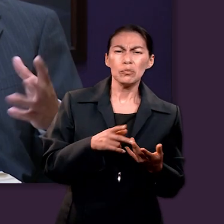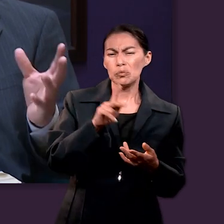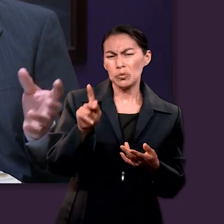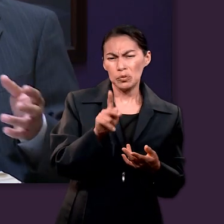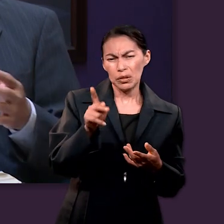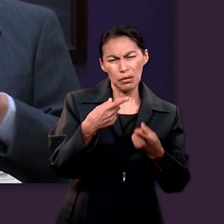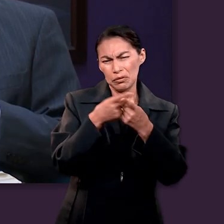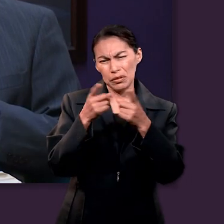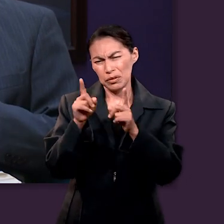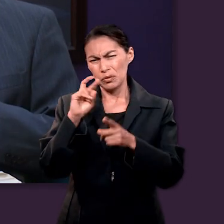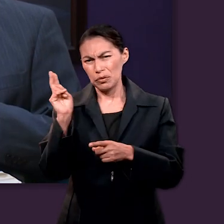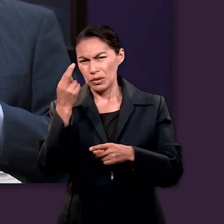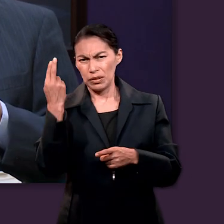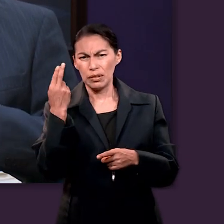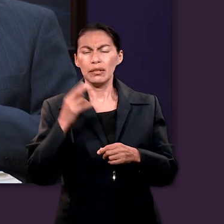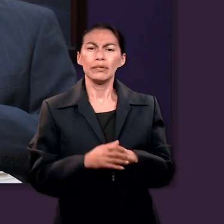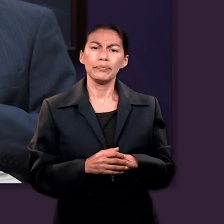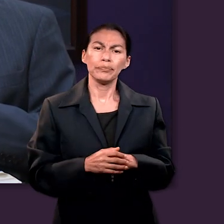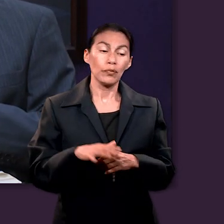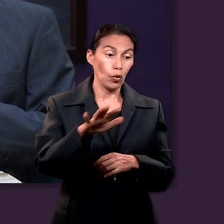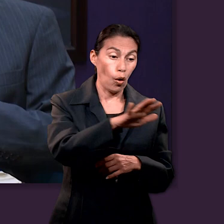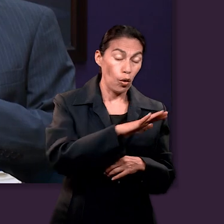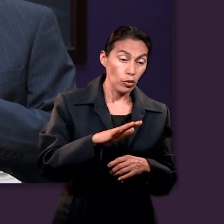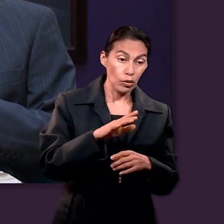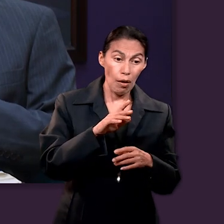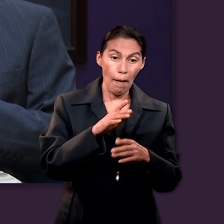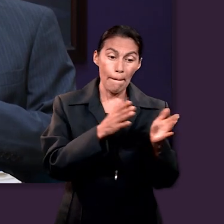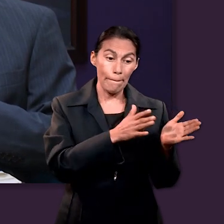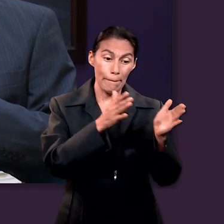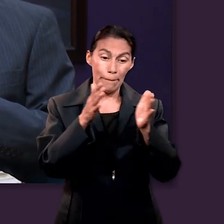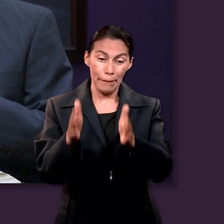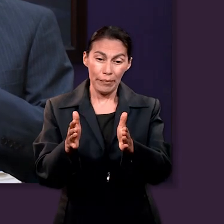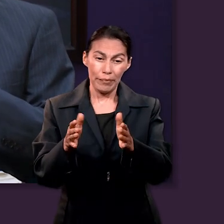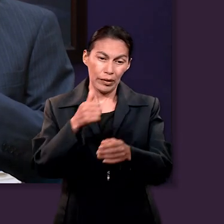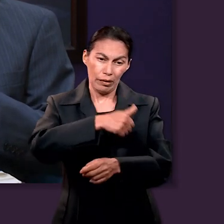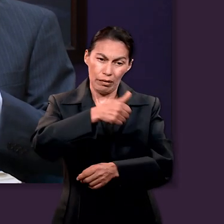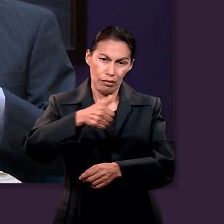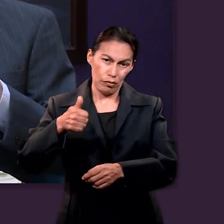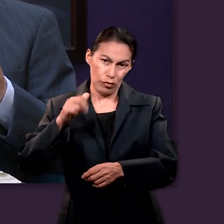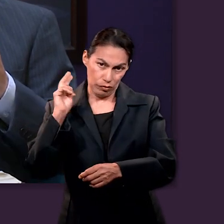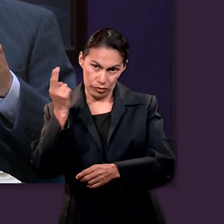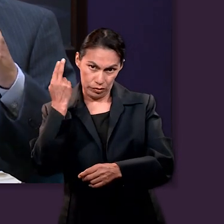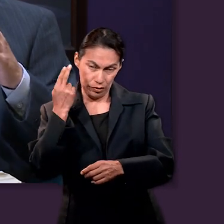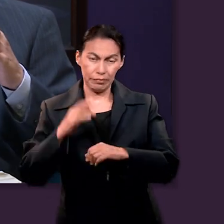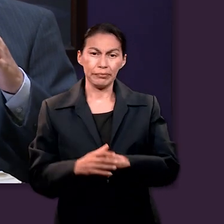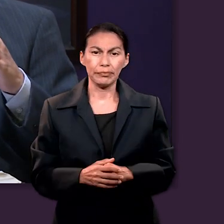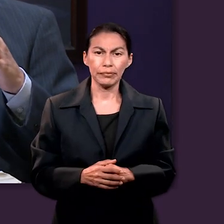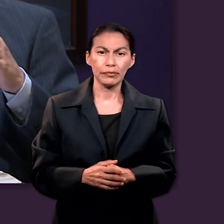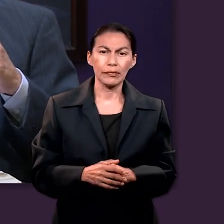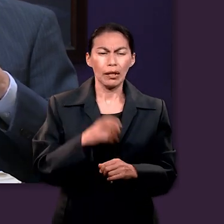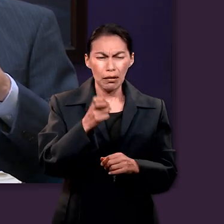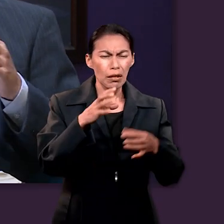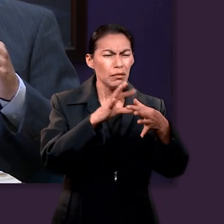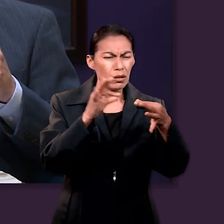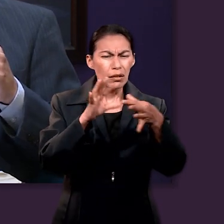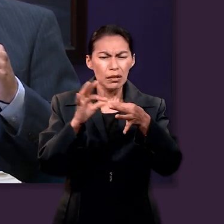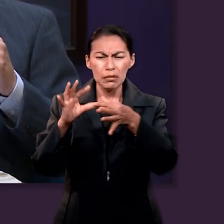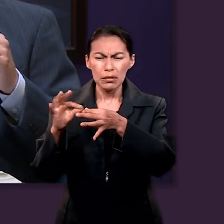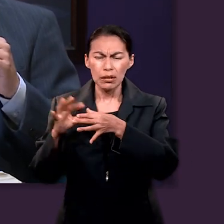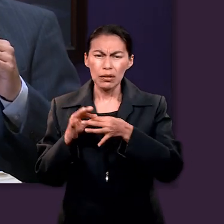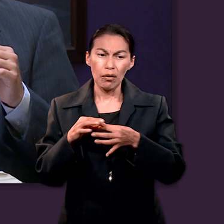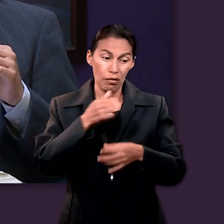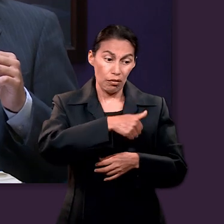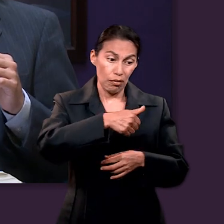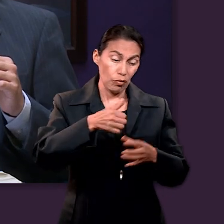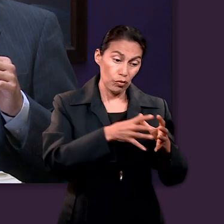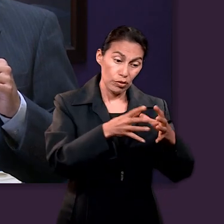Estábamos hablando del tema del plan estratégico y el plan estratégico parte de su desarrollo tiene